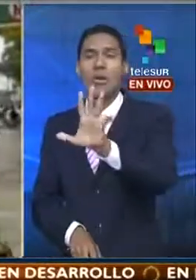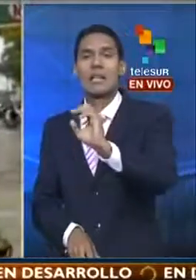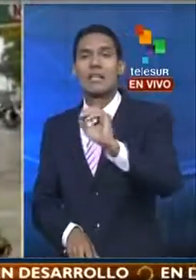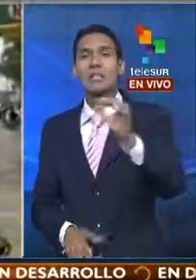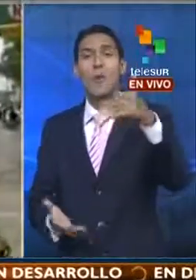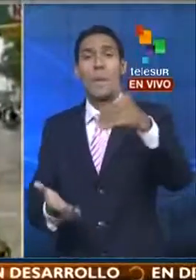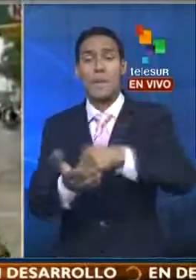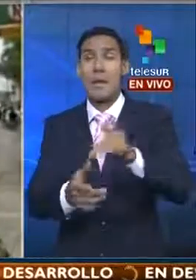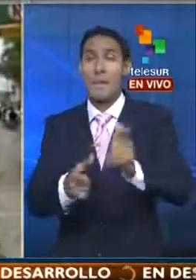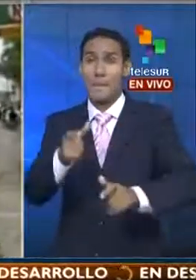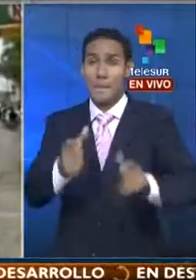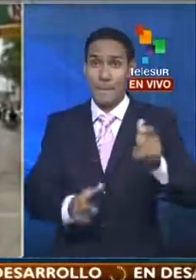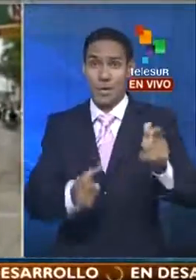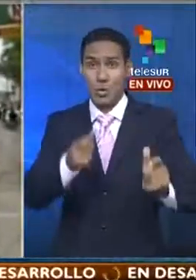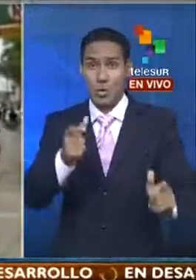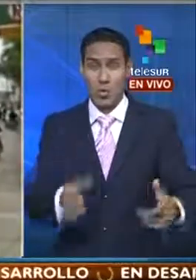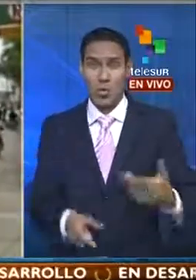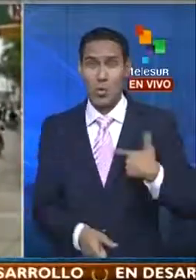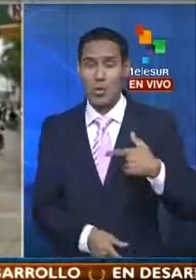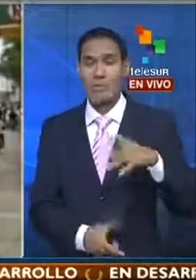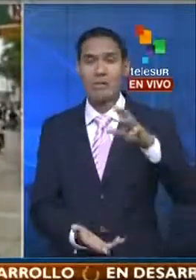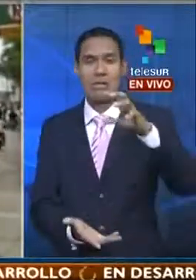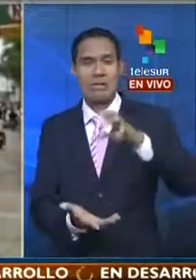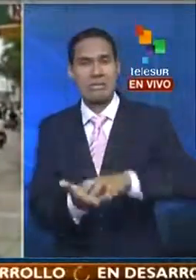habitantes del departamento más pobre de Colombia, Raúl.